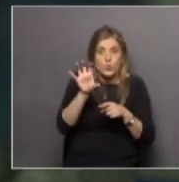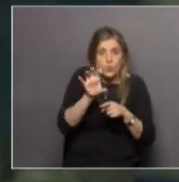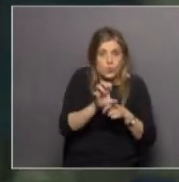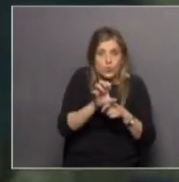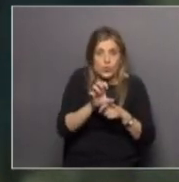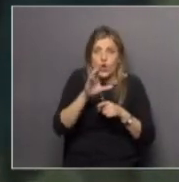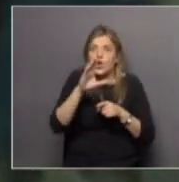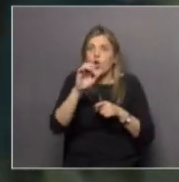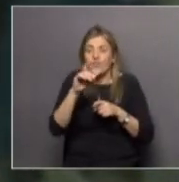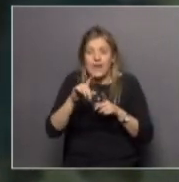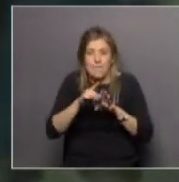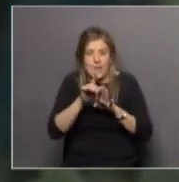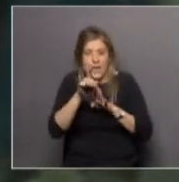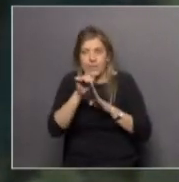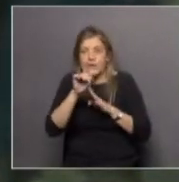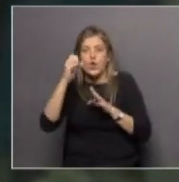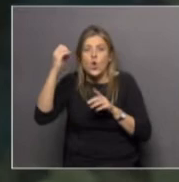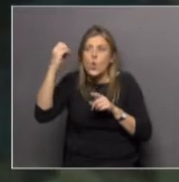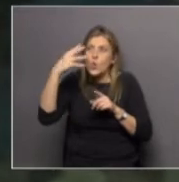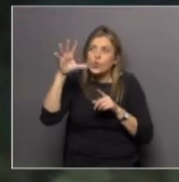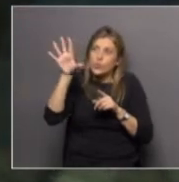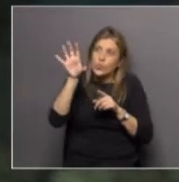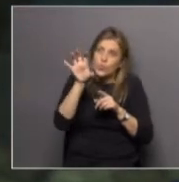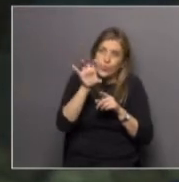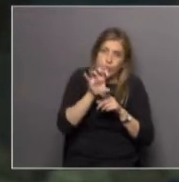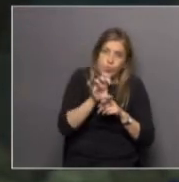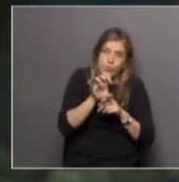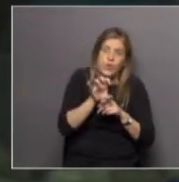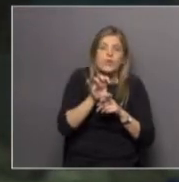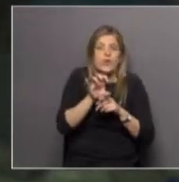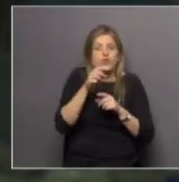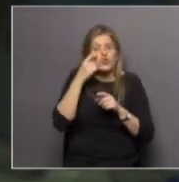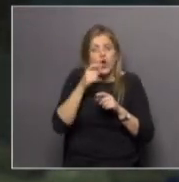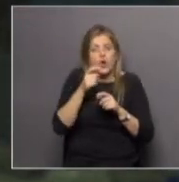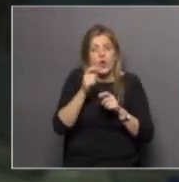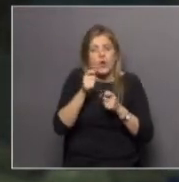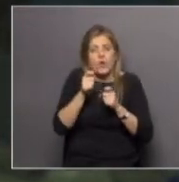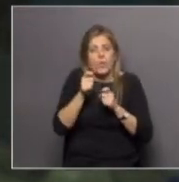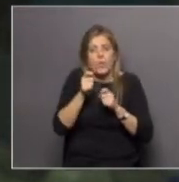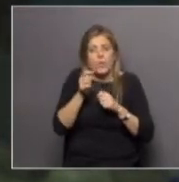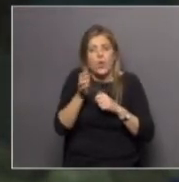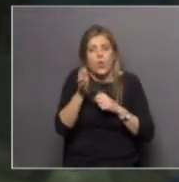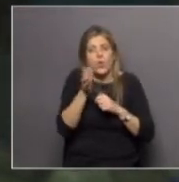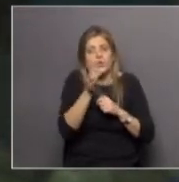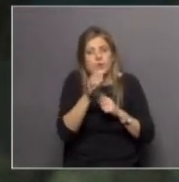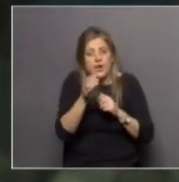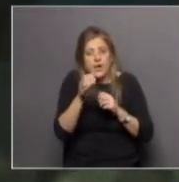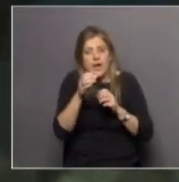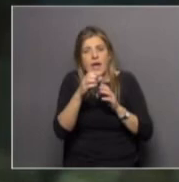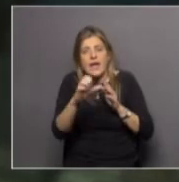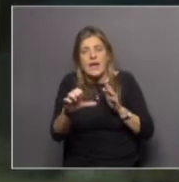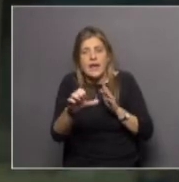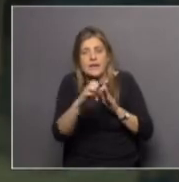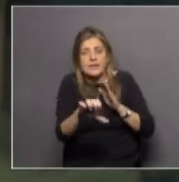viene del sol y puede producir esos electrones, en definitiva corriente eléctrica tiene que ver con movimiento de